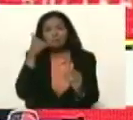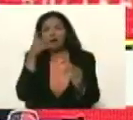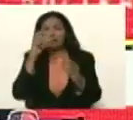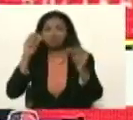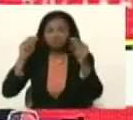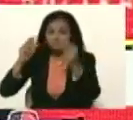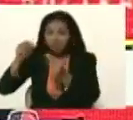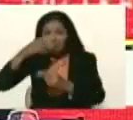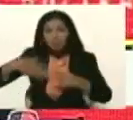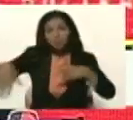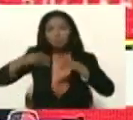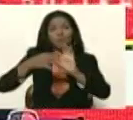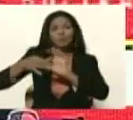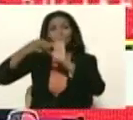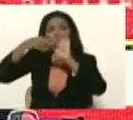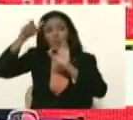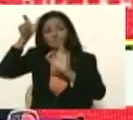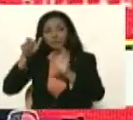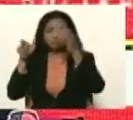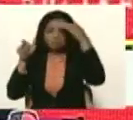En unión cívico-militar.